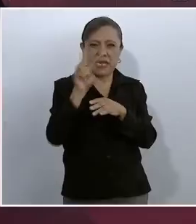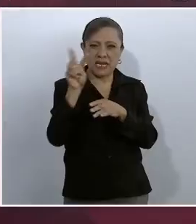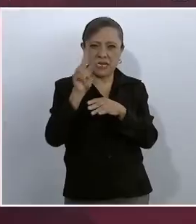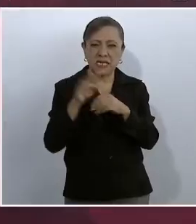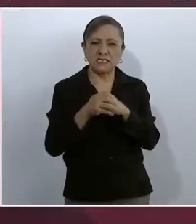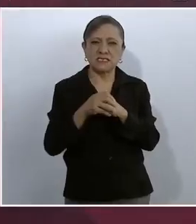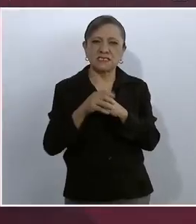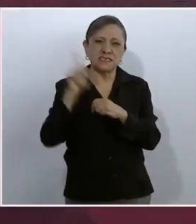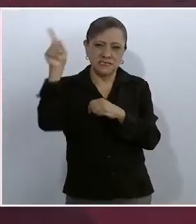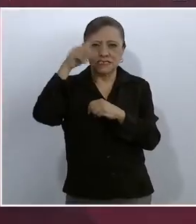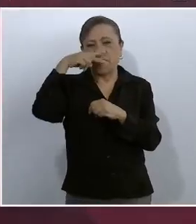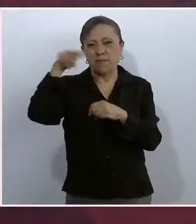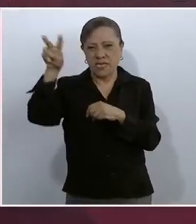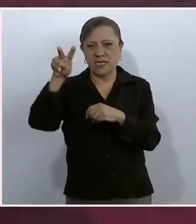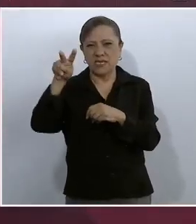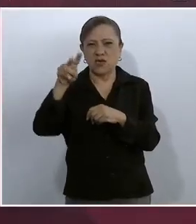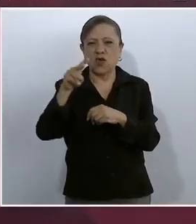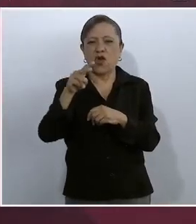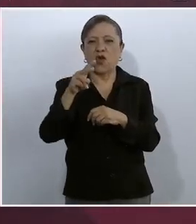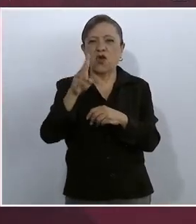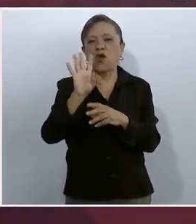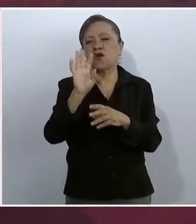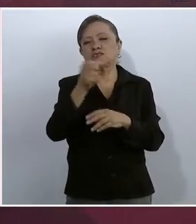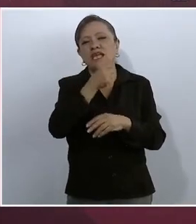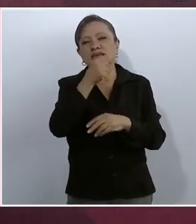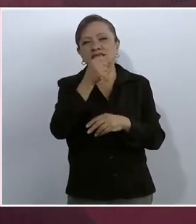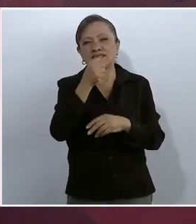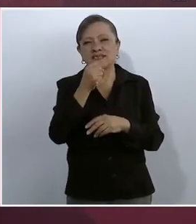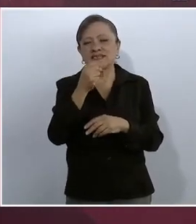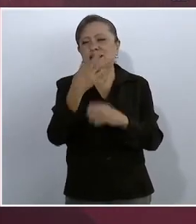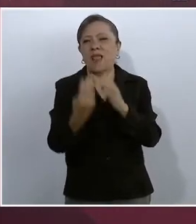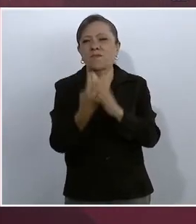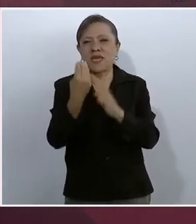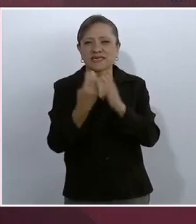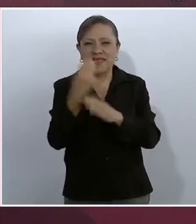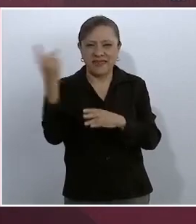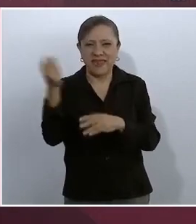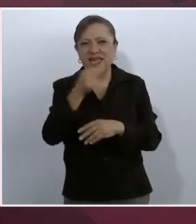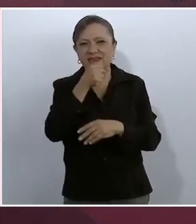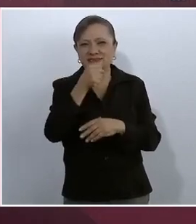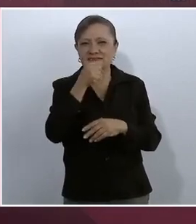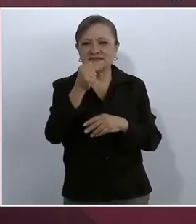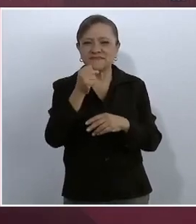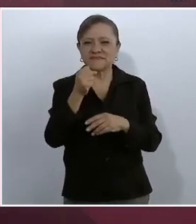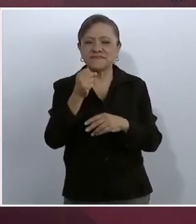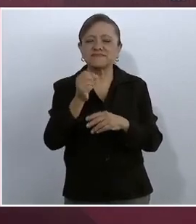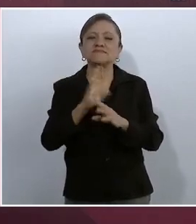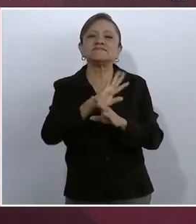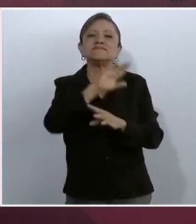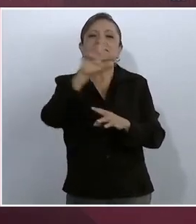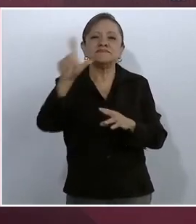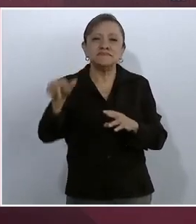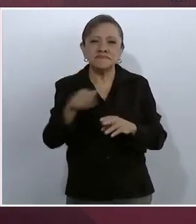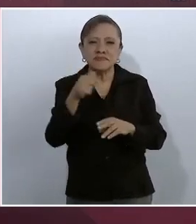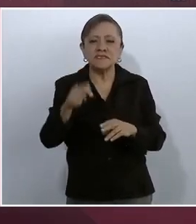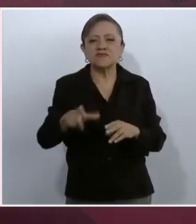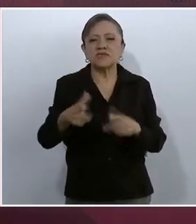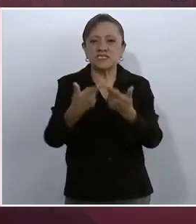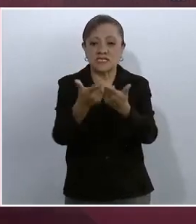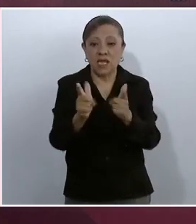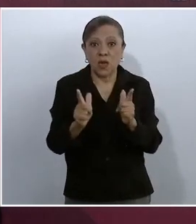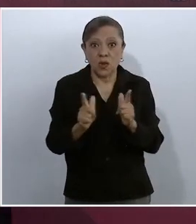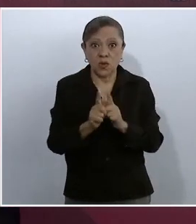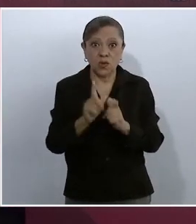la mañanera y de el gabinete de seguridad el viernes,